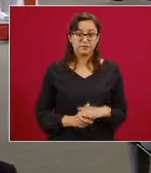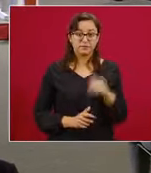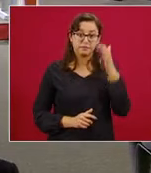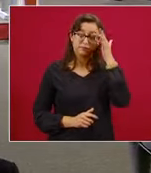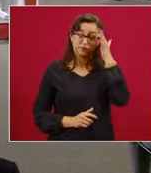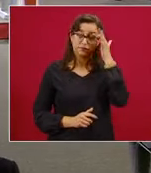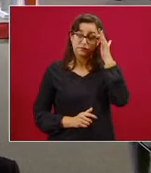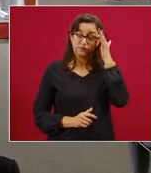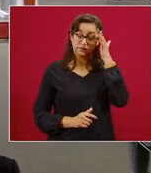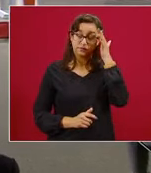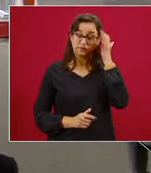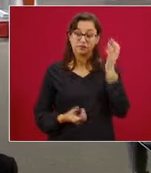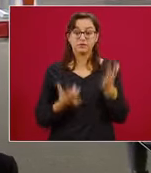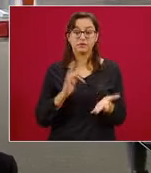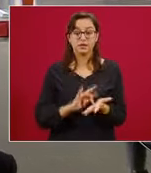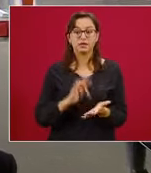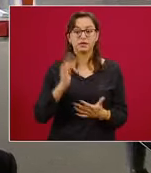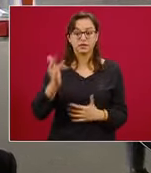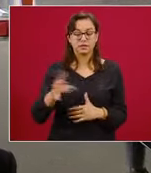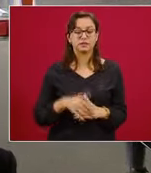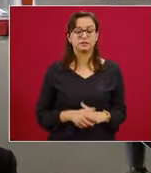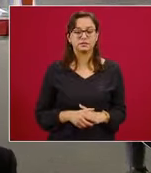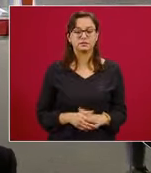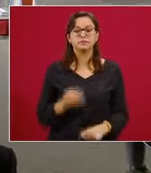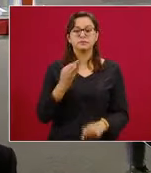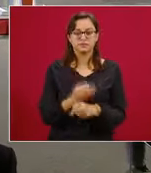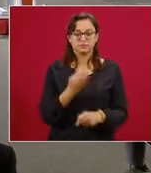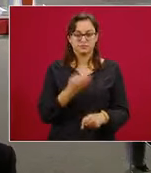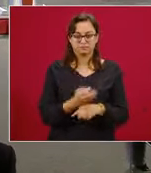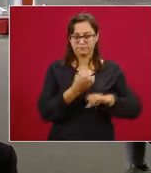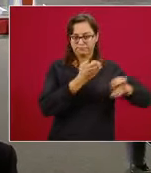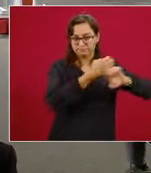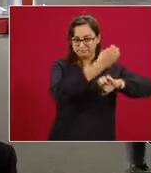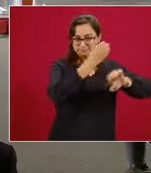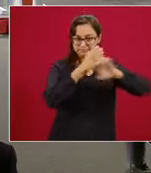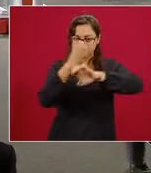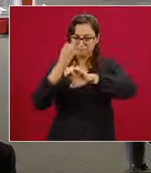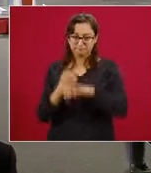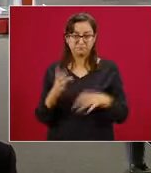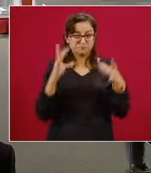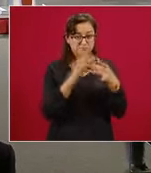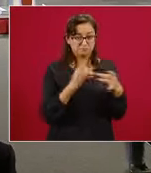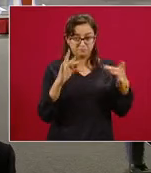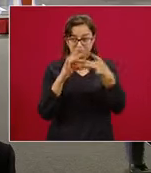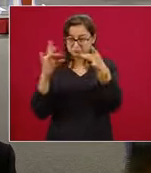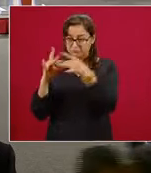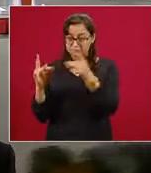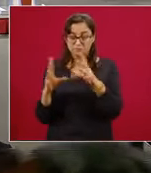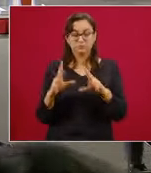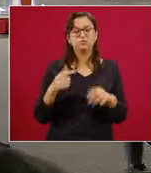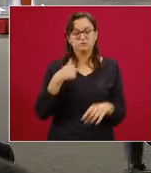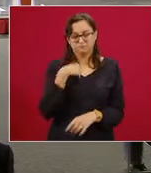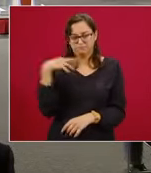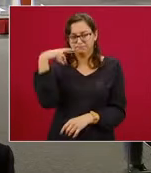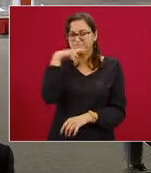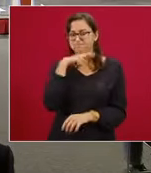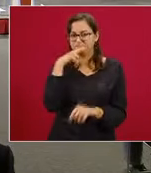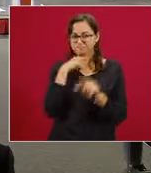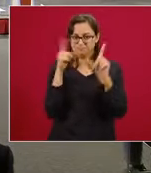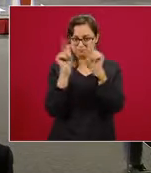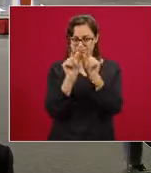Muchas gracias. Para presentar las curvas epidémicas detalladas, trataré de hacerlo en forma expedita, pero